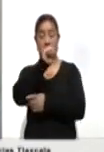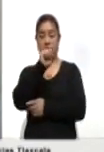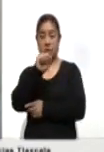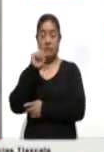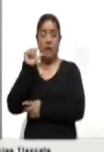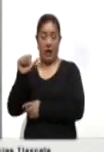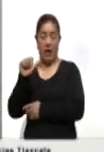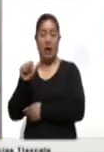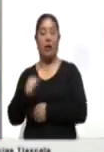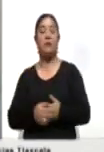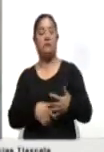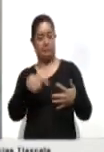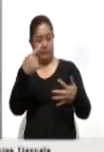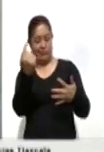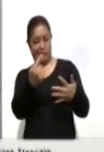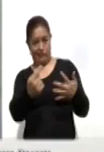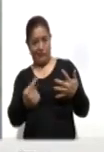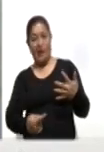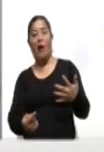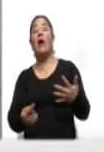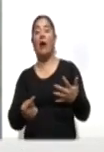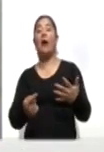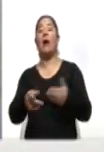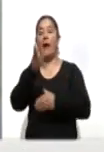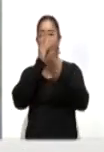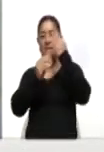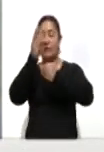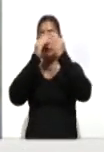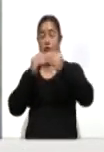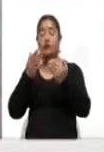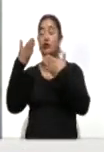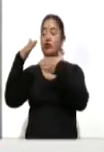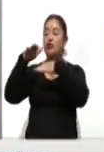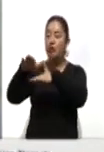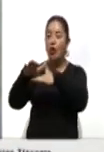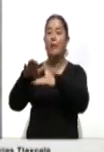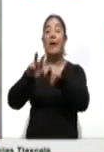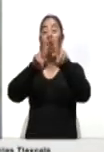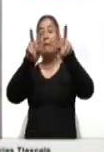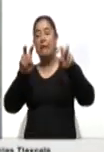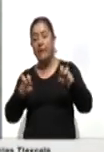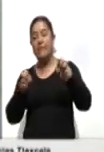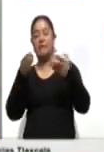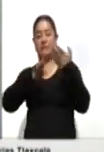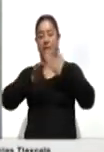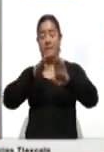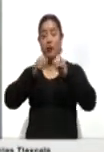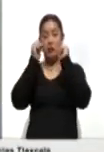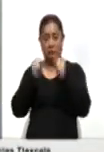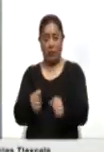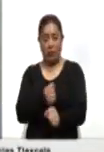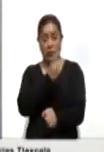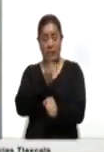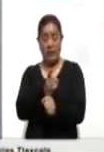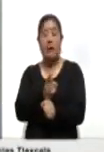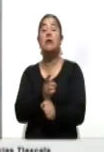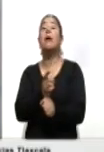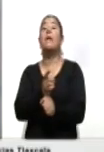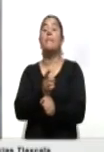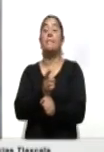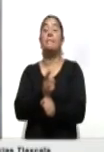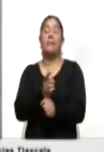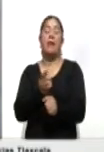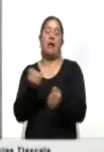Salud del Estado fueron capacitados sobre códigos de bioseguridad como parte de la labor para contener la pandemia de COVID